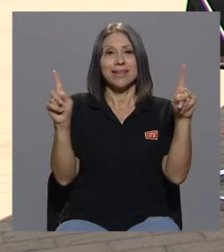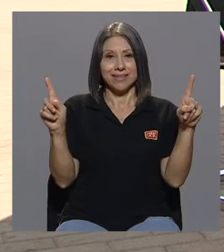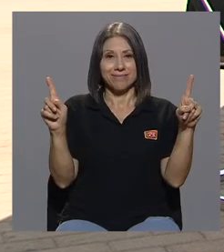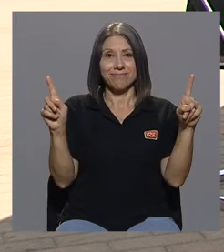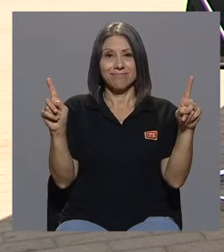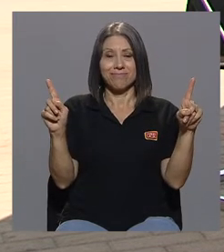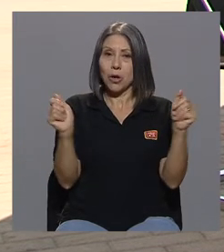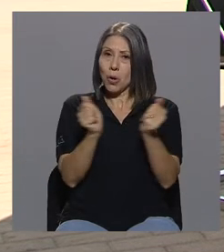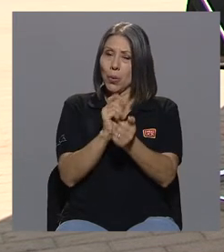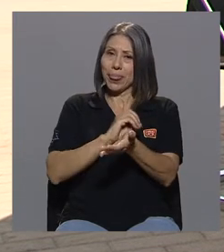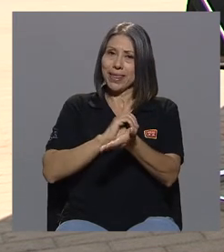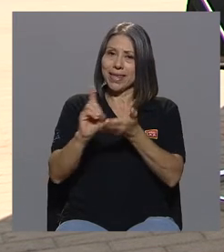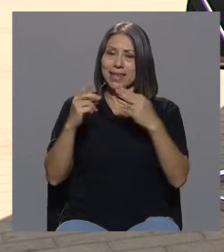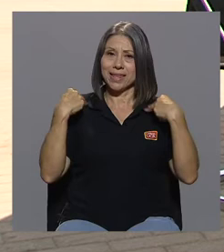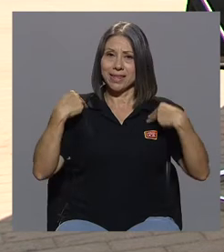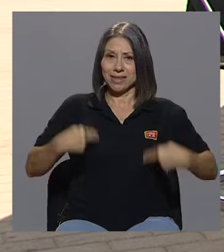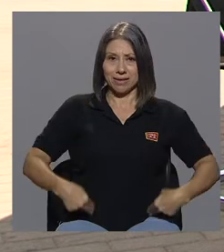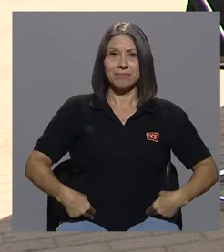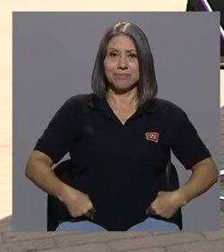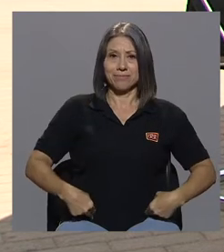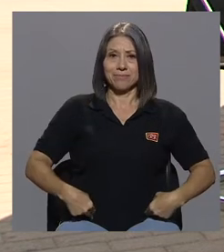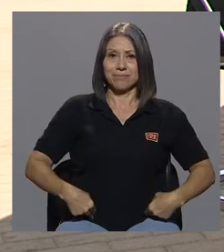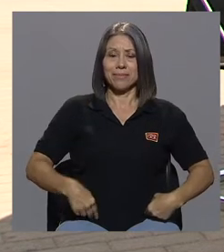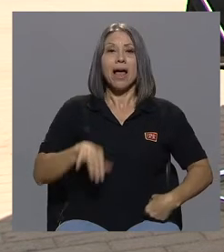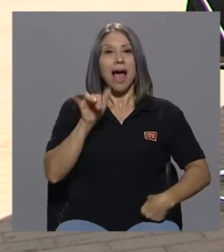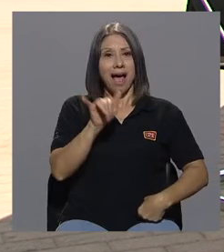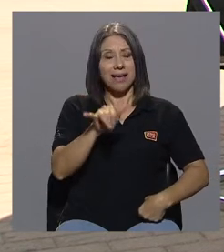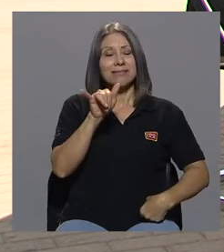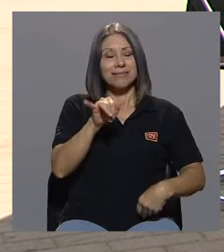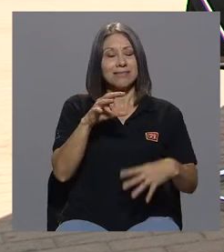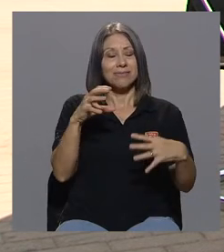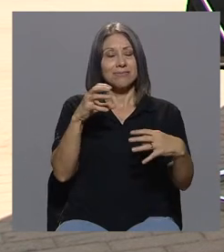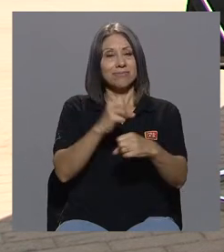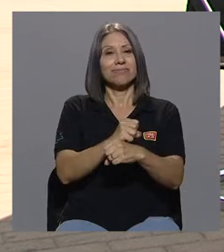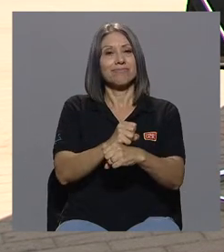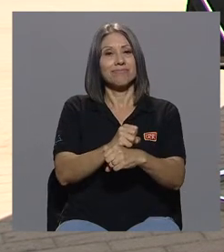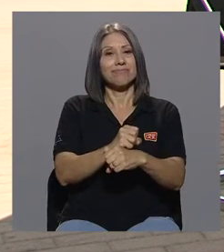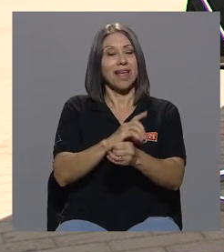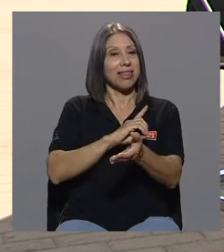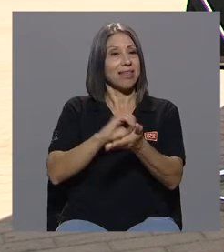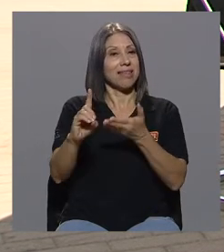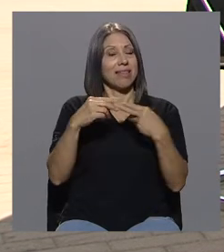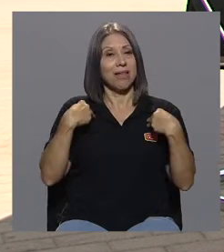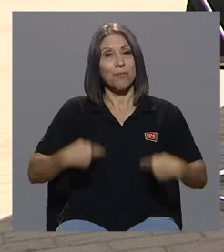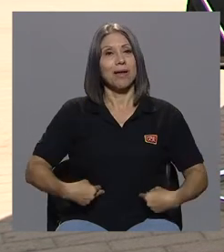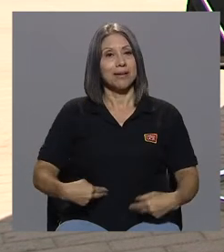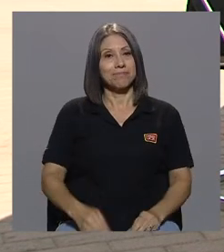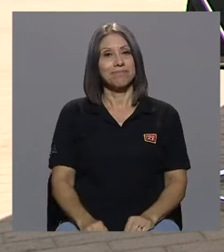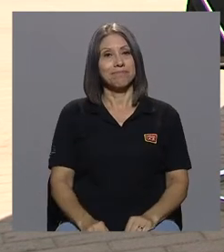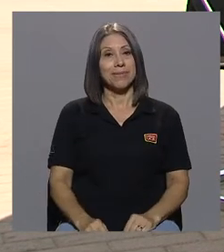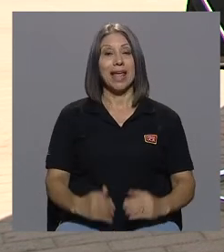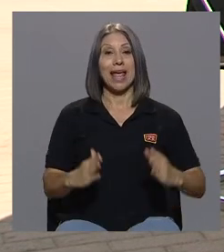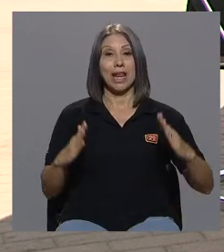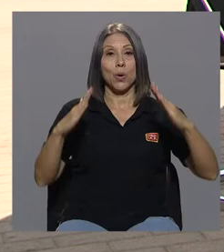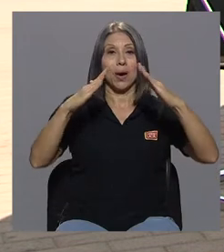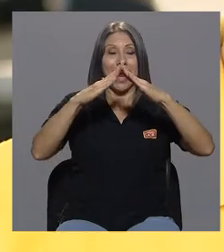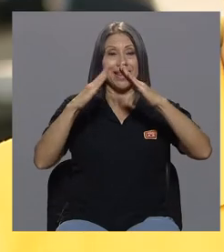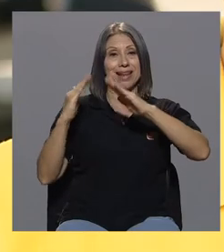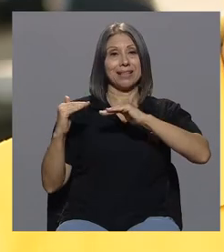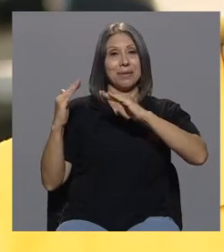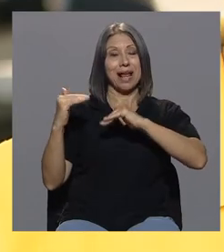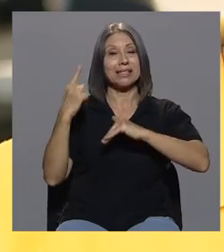humana. Así es como te lo resumo. Desde la dignidad humana. El hogar de la esperanza para mí ha